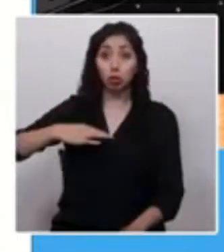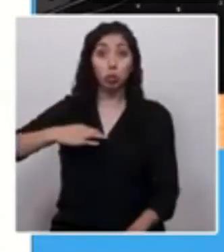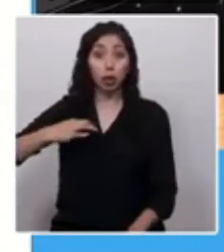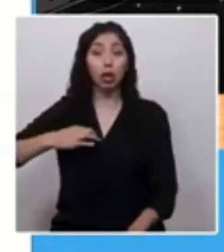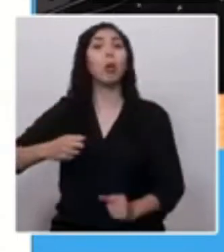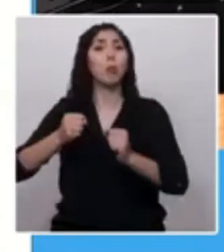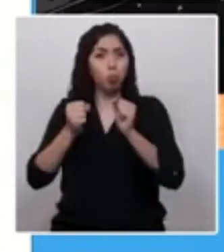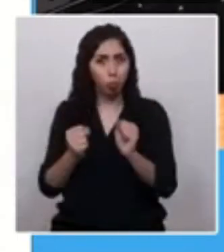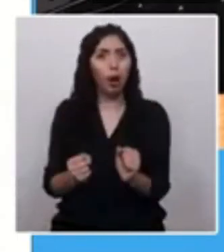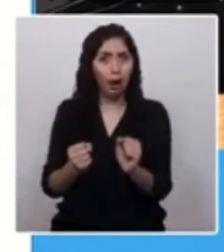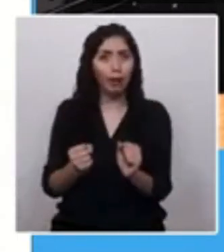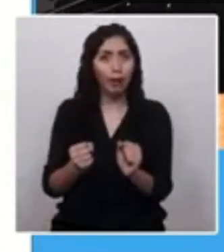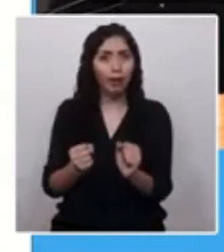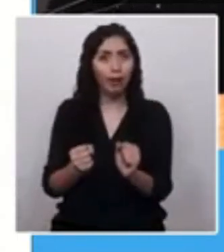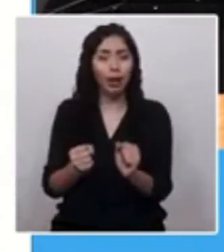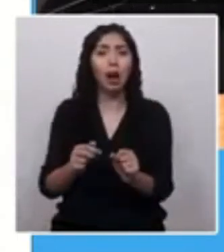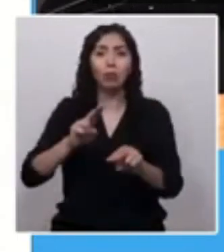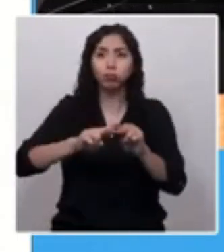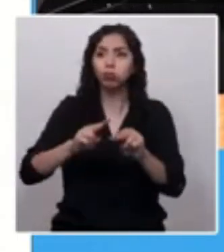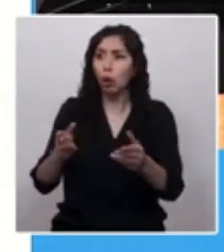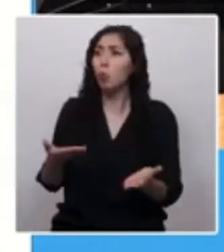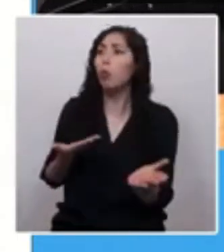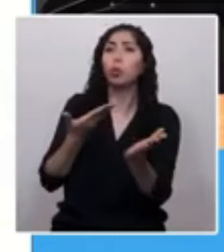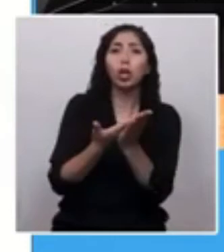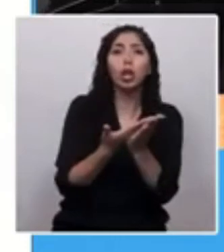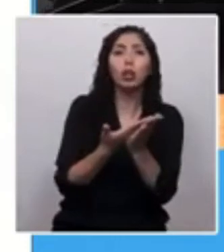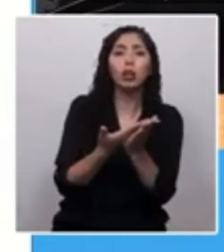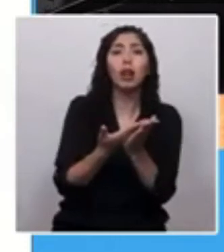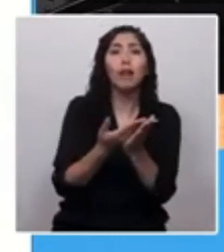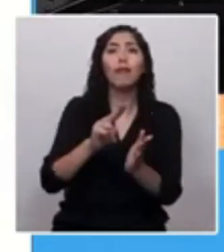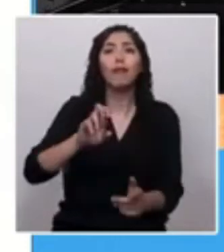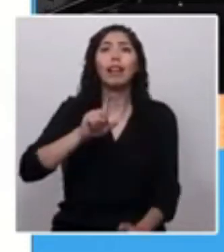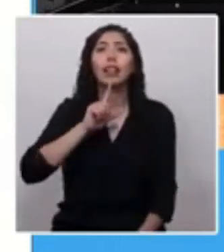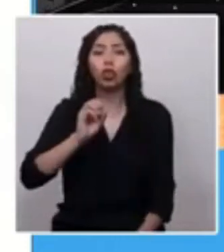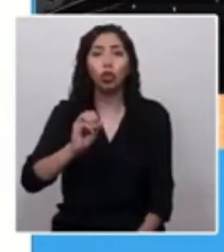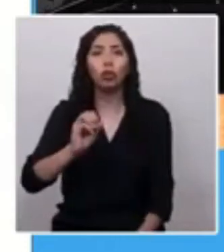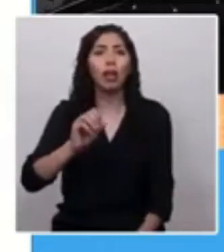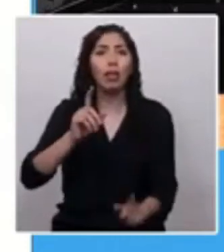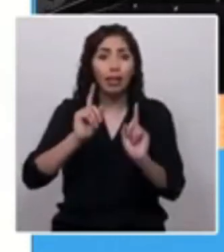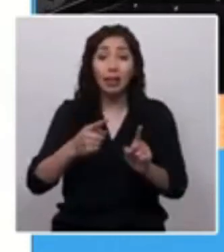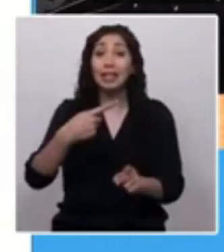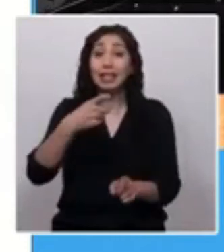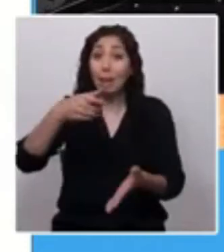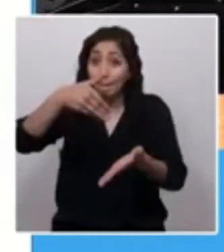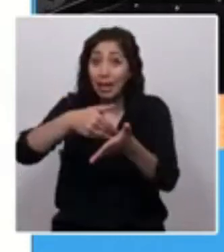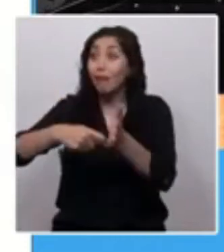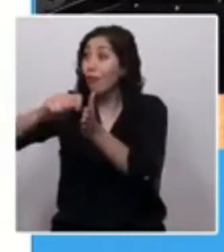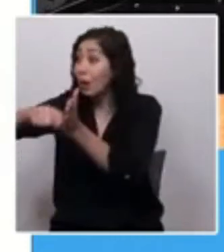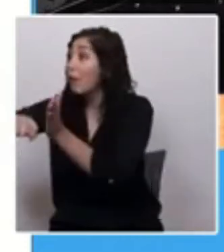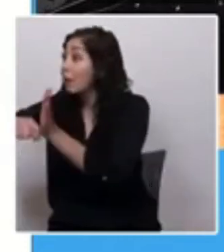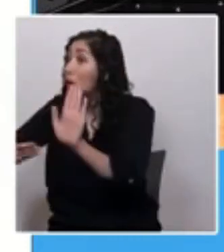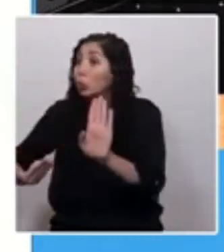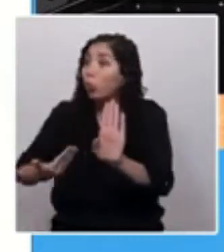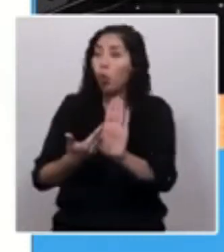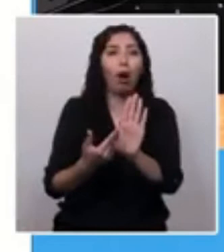iniciativa de veto. Para ello deberá juntar 100.000 firmas en un plazo de 100 días. Y ahí la ciudadanía tendrá la opción de aprobar